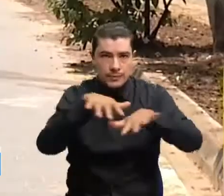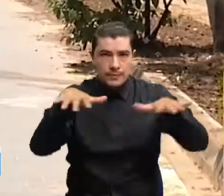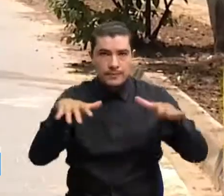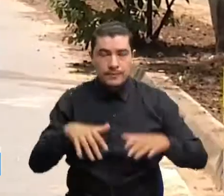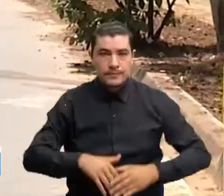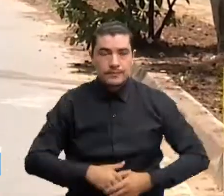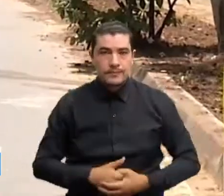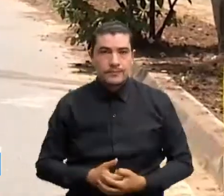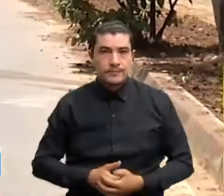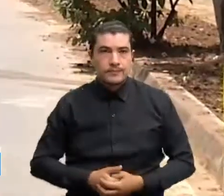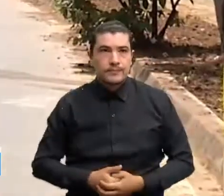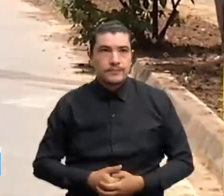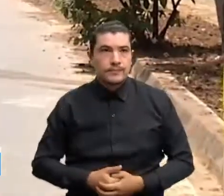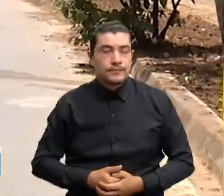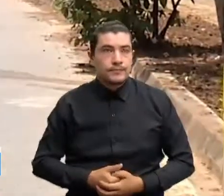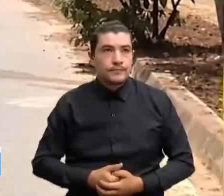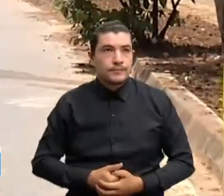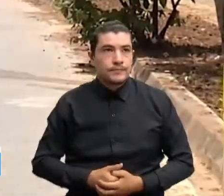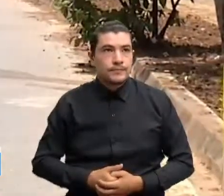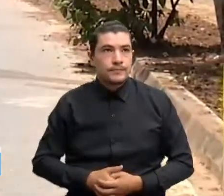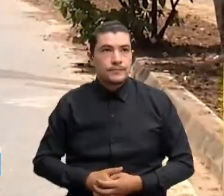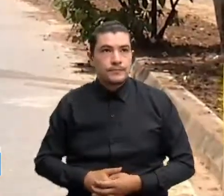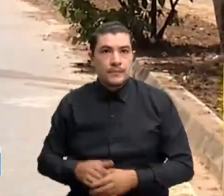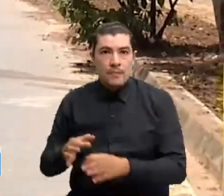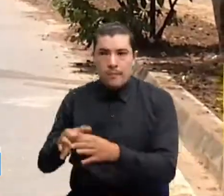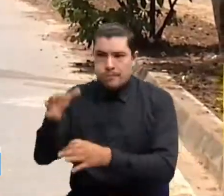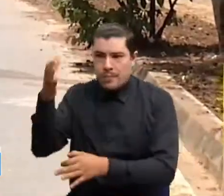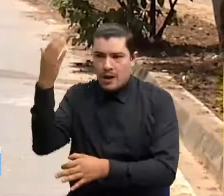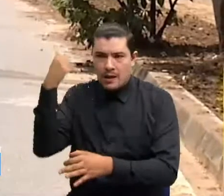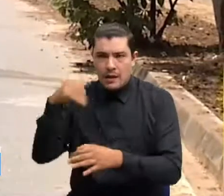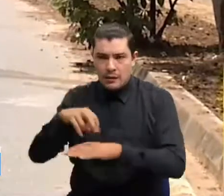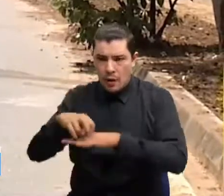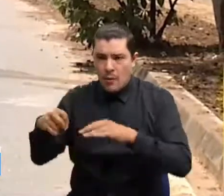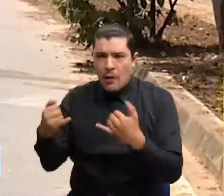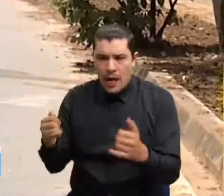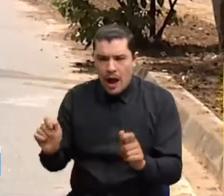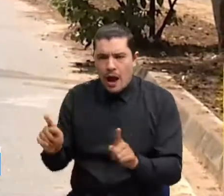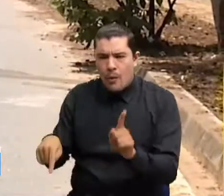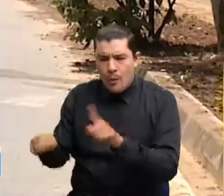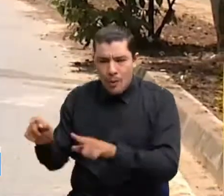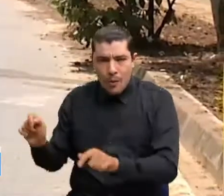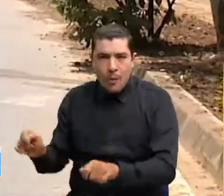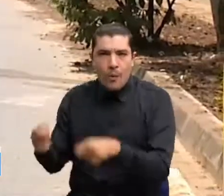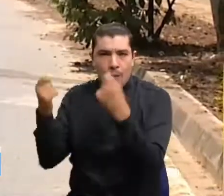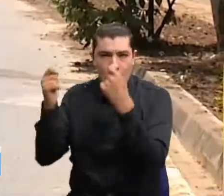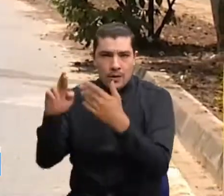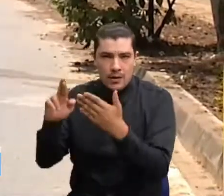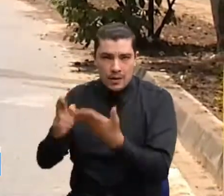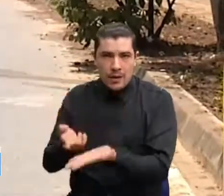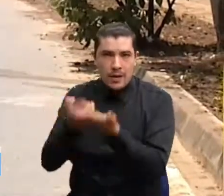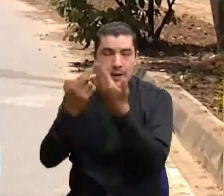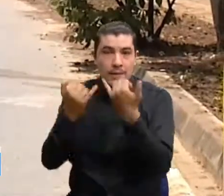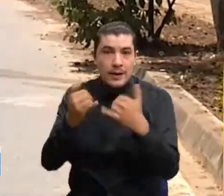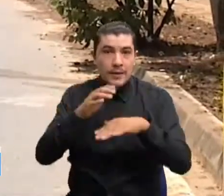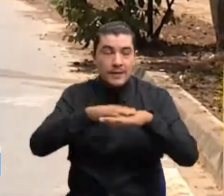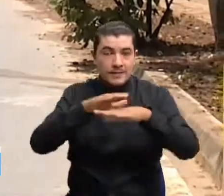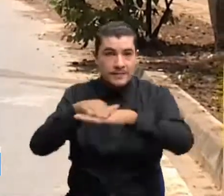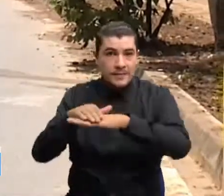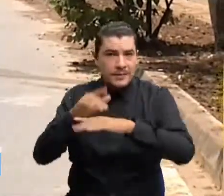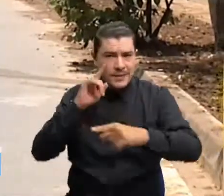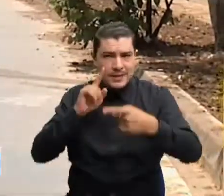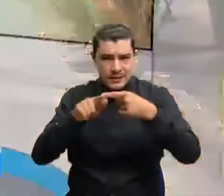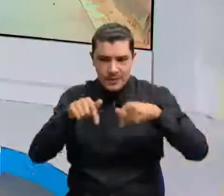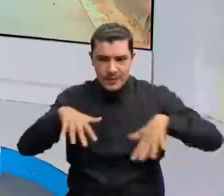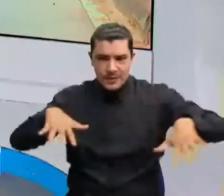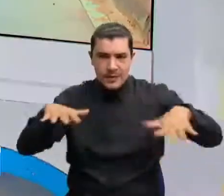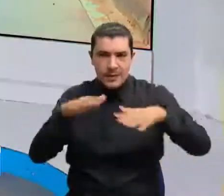Aunque ya se ha recuperado parte de los postos hurtados, la preocupación para las autoridades es recobrar la seguridad por